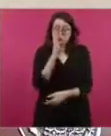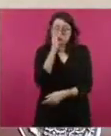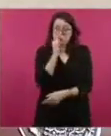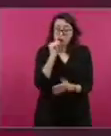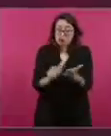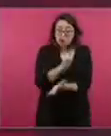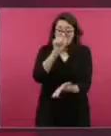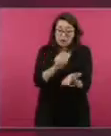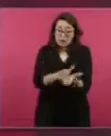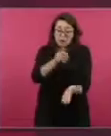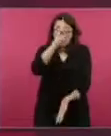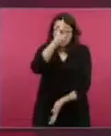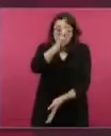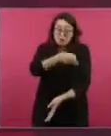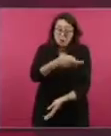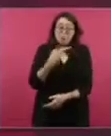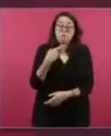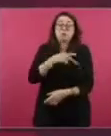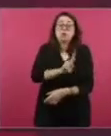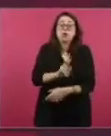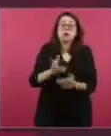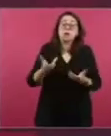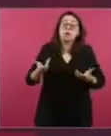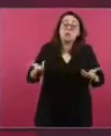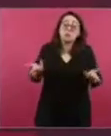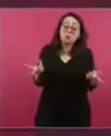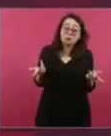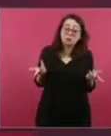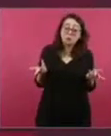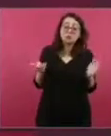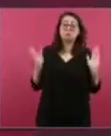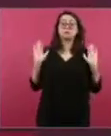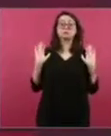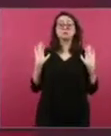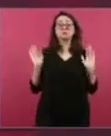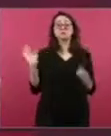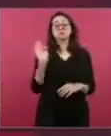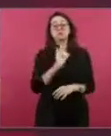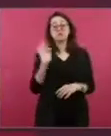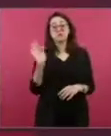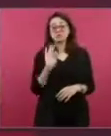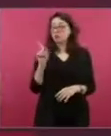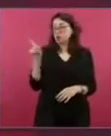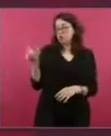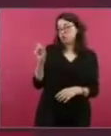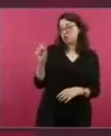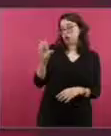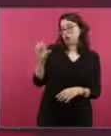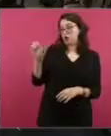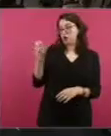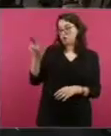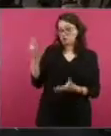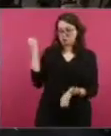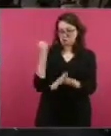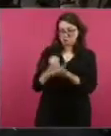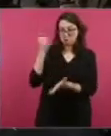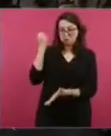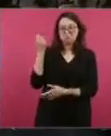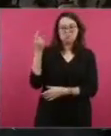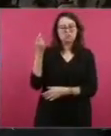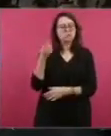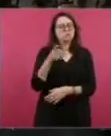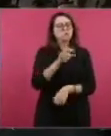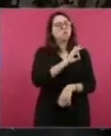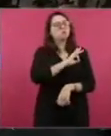pero a lo mejor lo autoriza el Poder